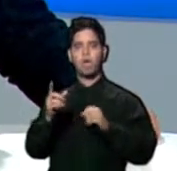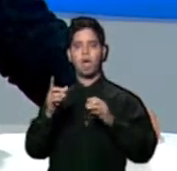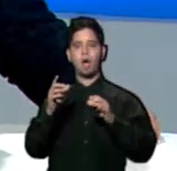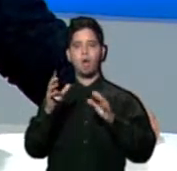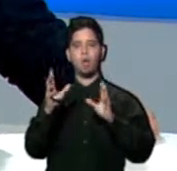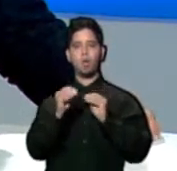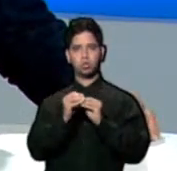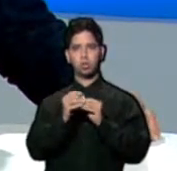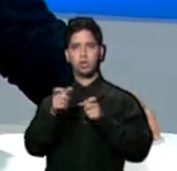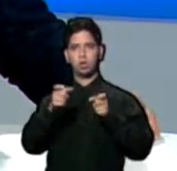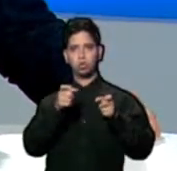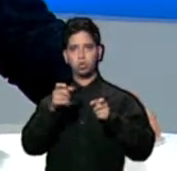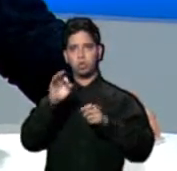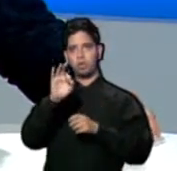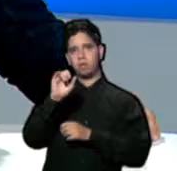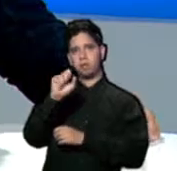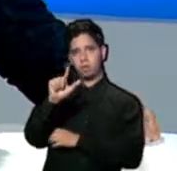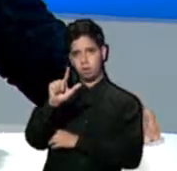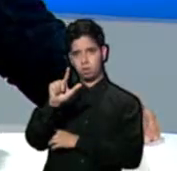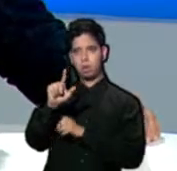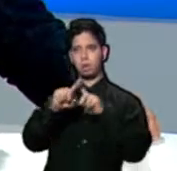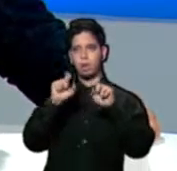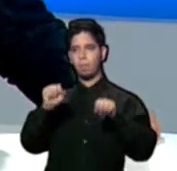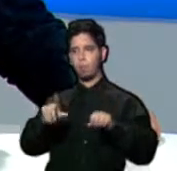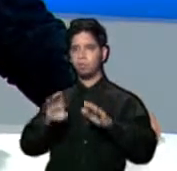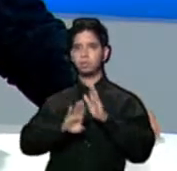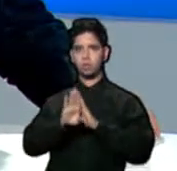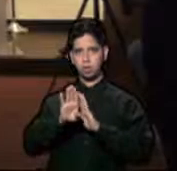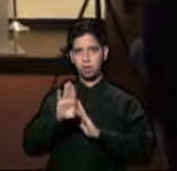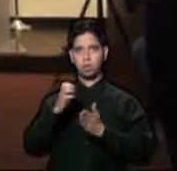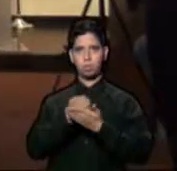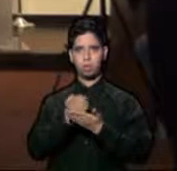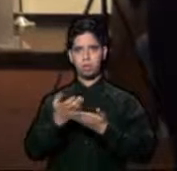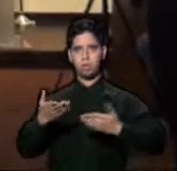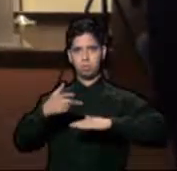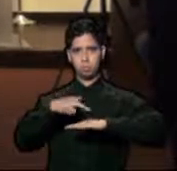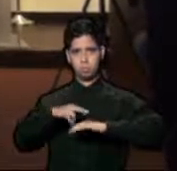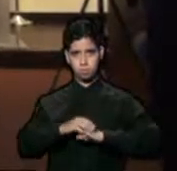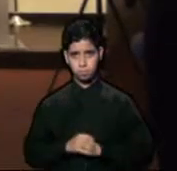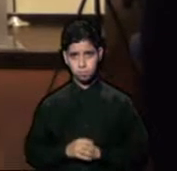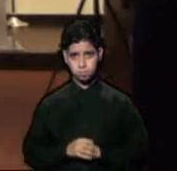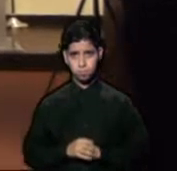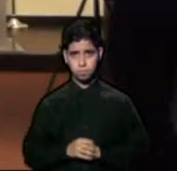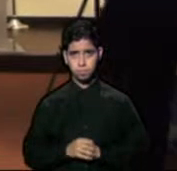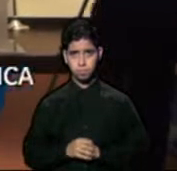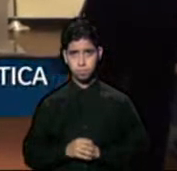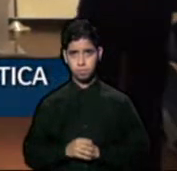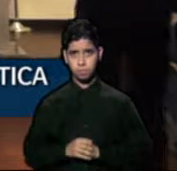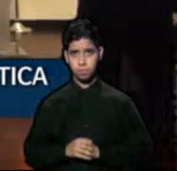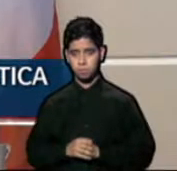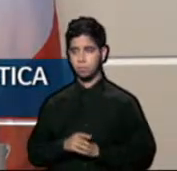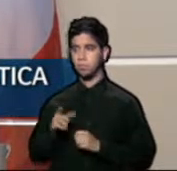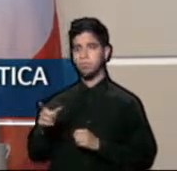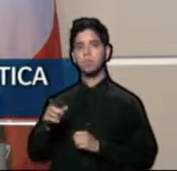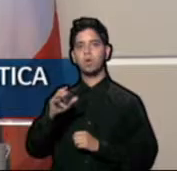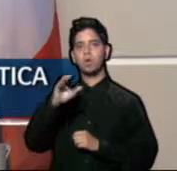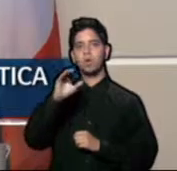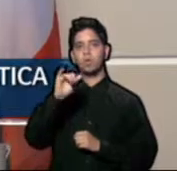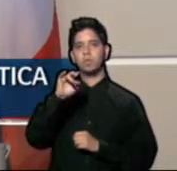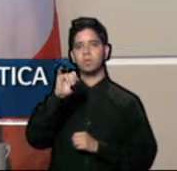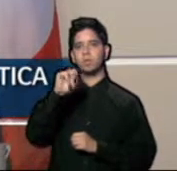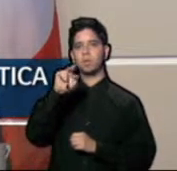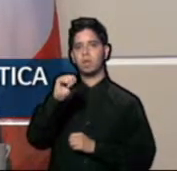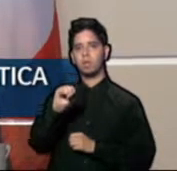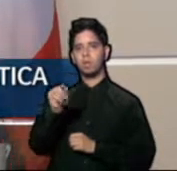un paquete de medidas que impulsa la economía de la isla. El senador y precandidato al cargo, comisionado, residente de Puerto Rico en